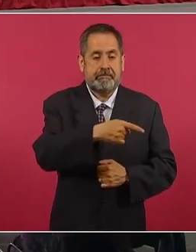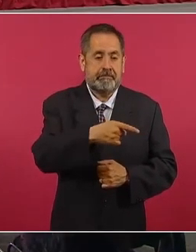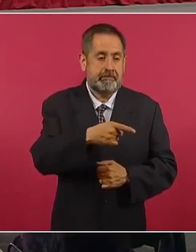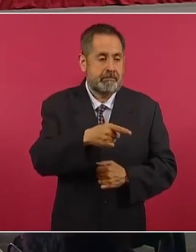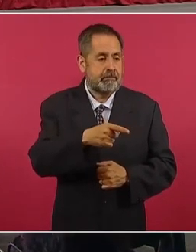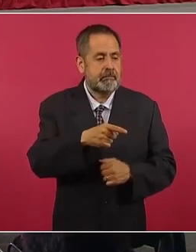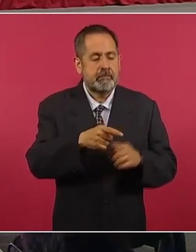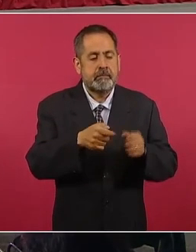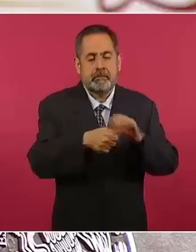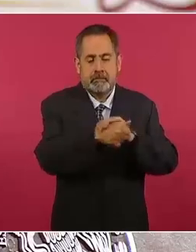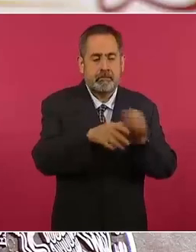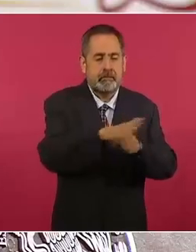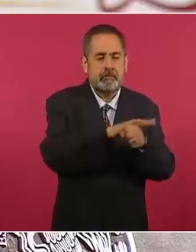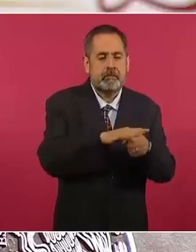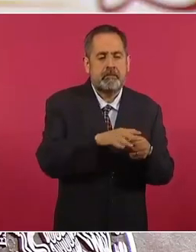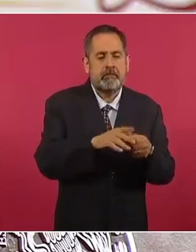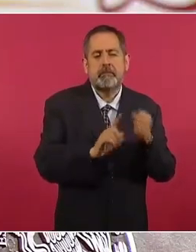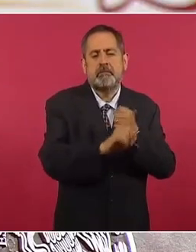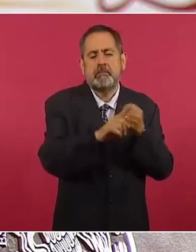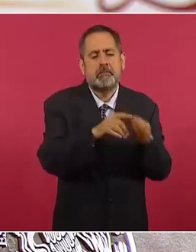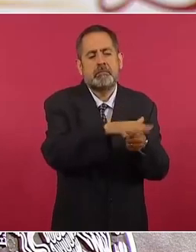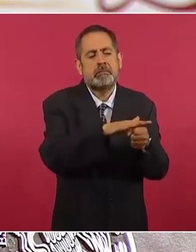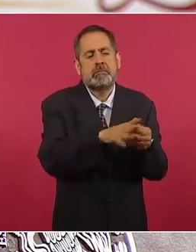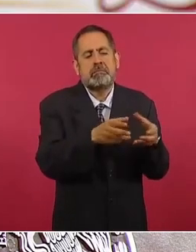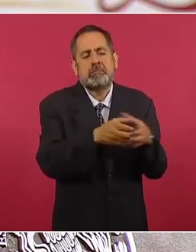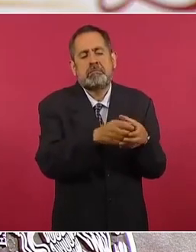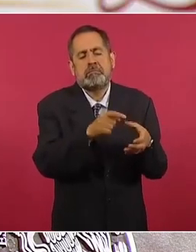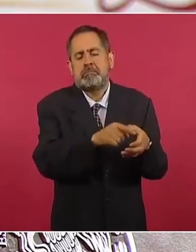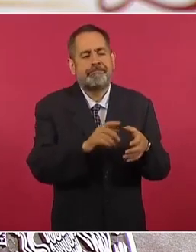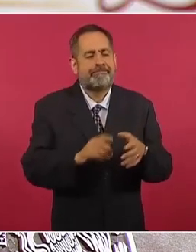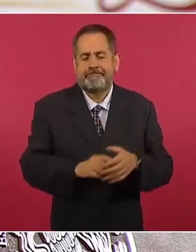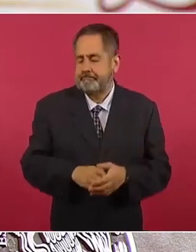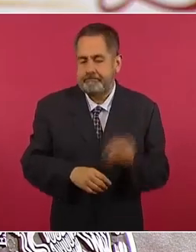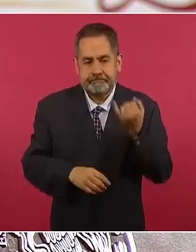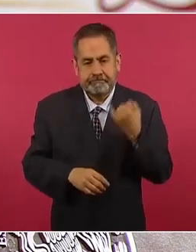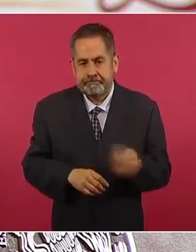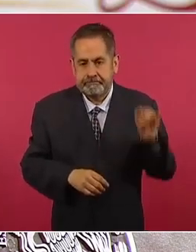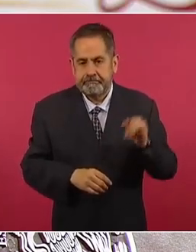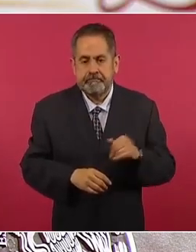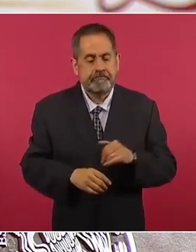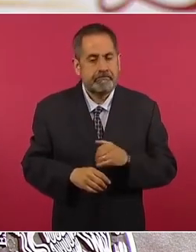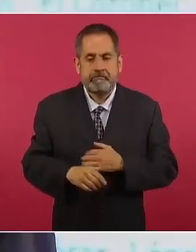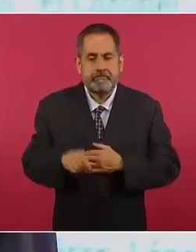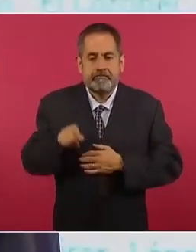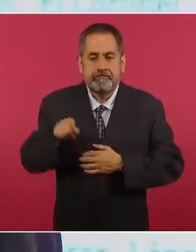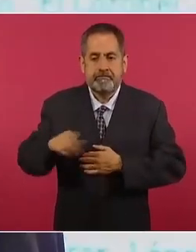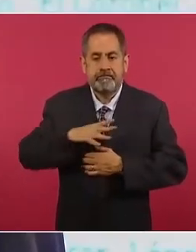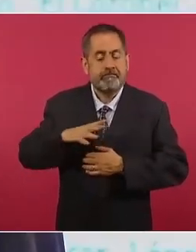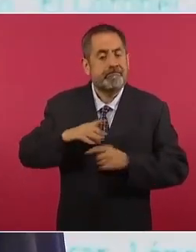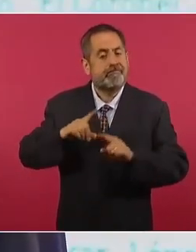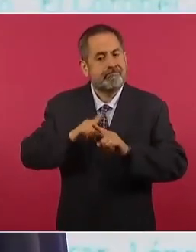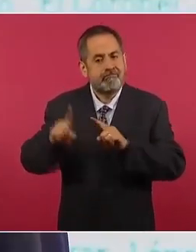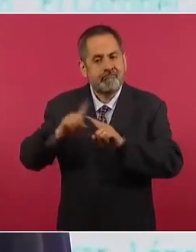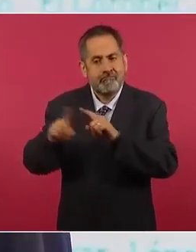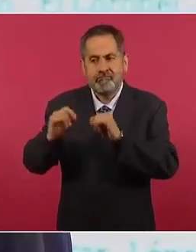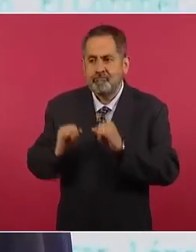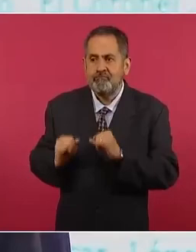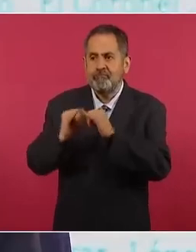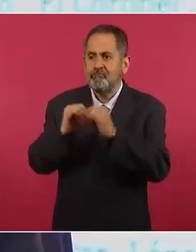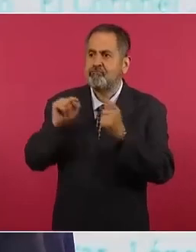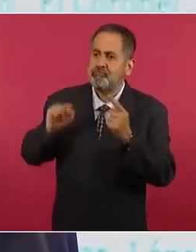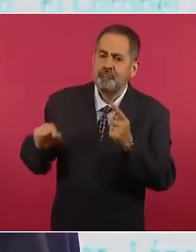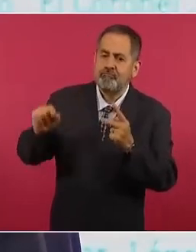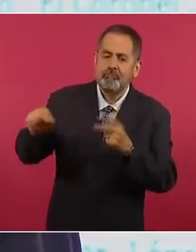asunto local, eso es totalmente absurdo. En estos participaron diversas instituciones, no fue un hecho